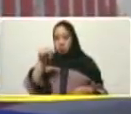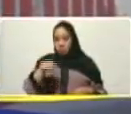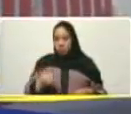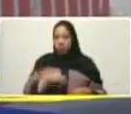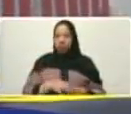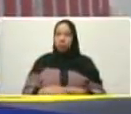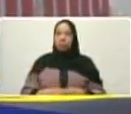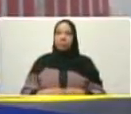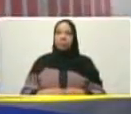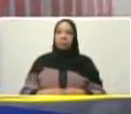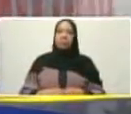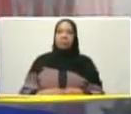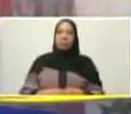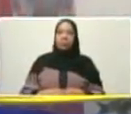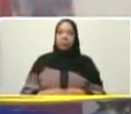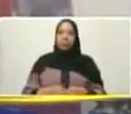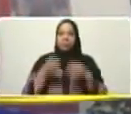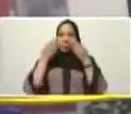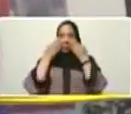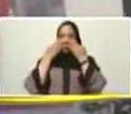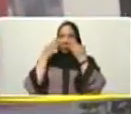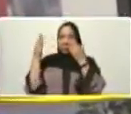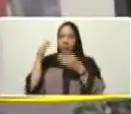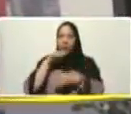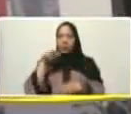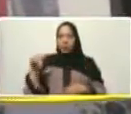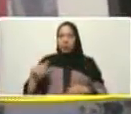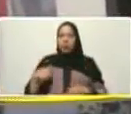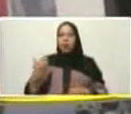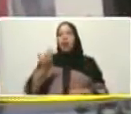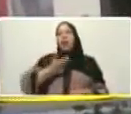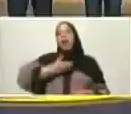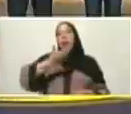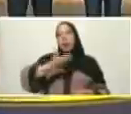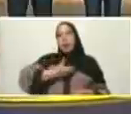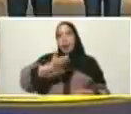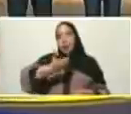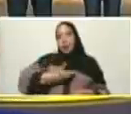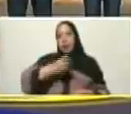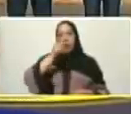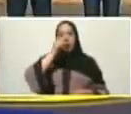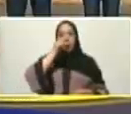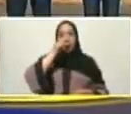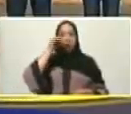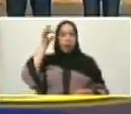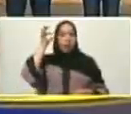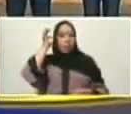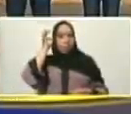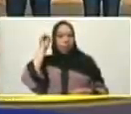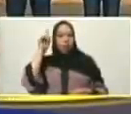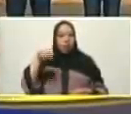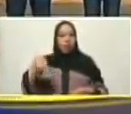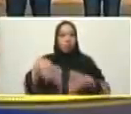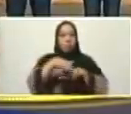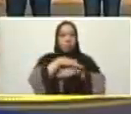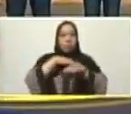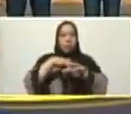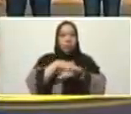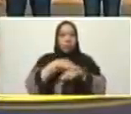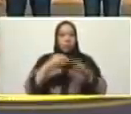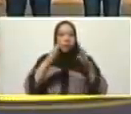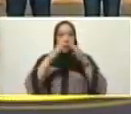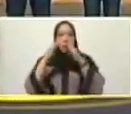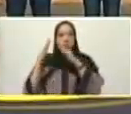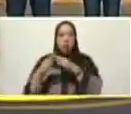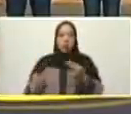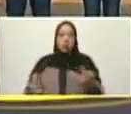en esta perfecta unidad con nuestros alcaldes alcaldes nuestro ministerio de vivienda desde aquí saludamos me permito